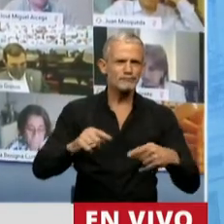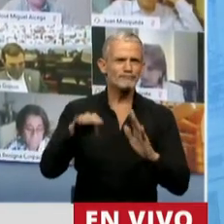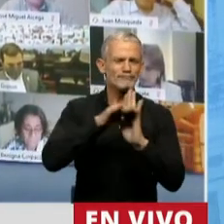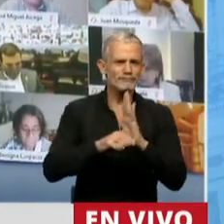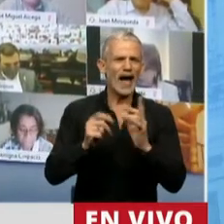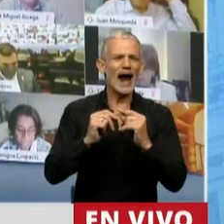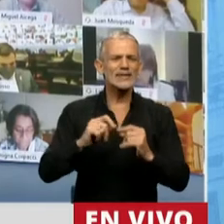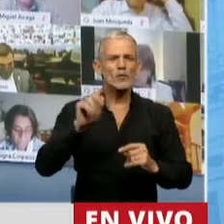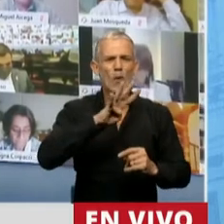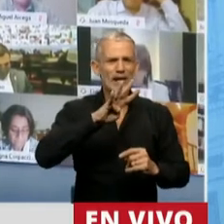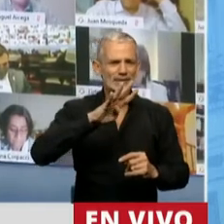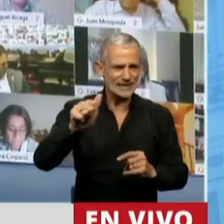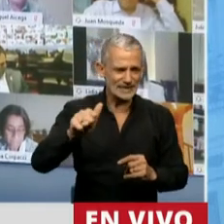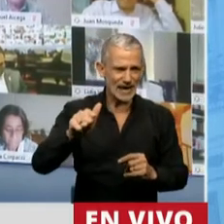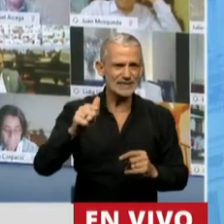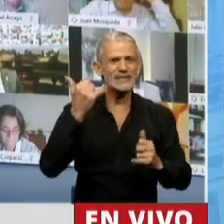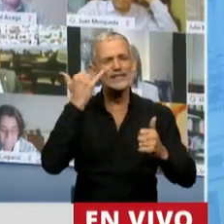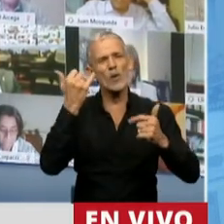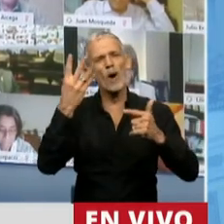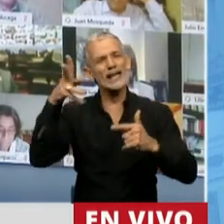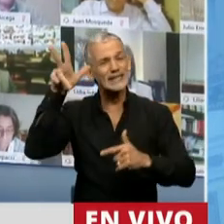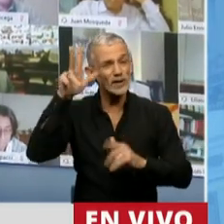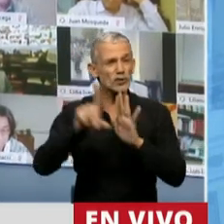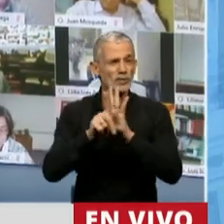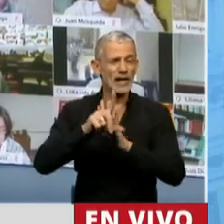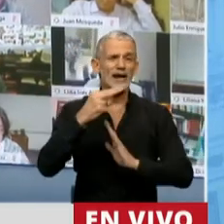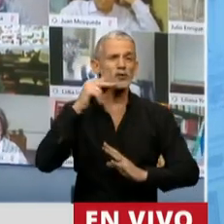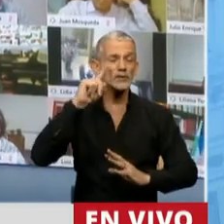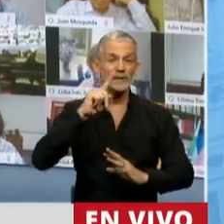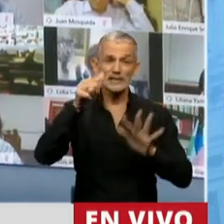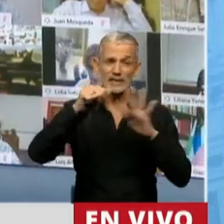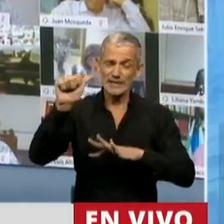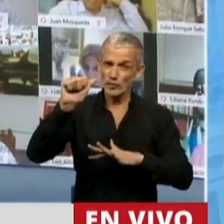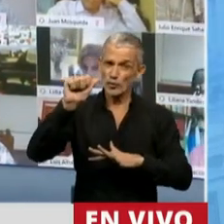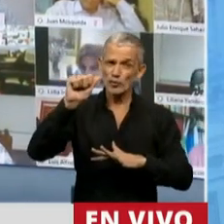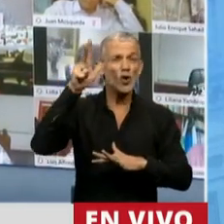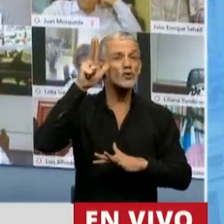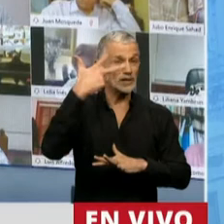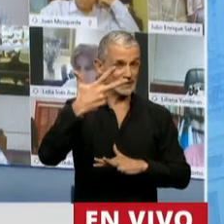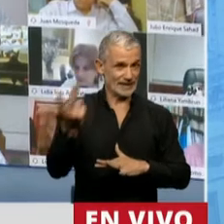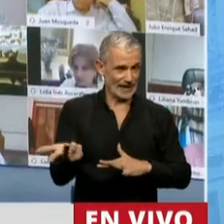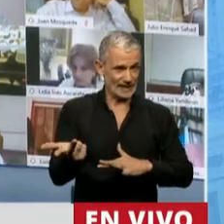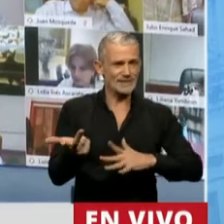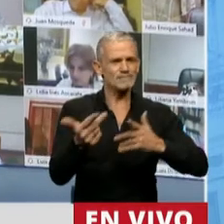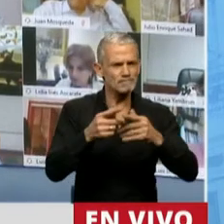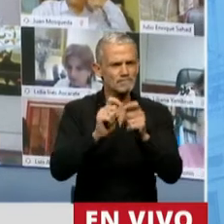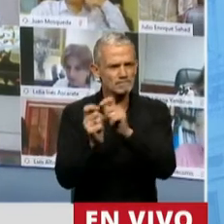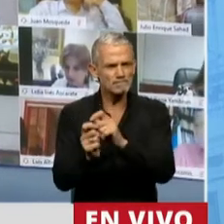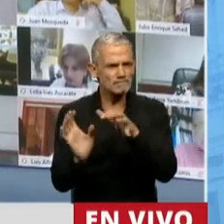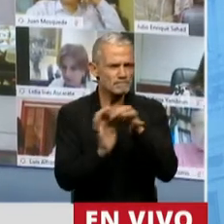términos de los artículos 46 y 48 de la ley 11.683 y sus